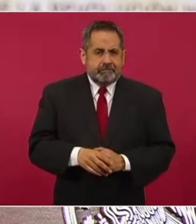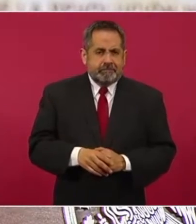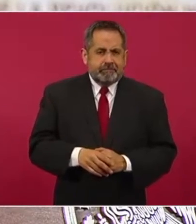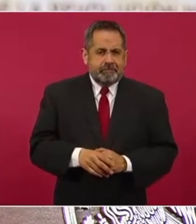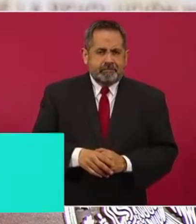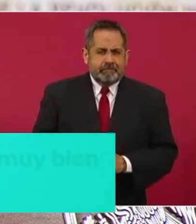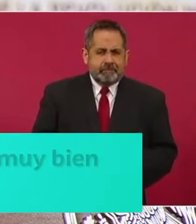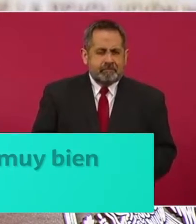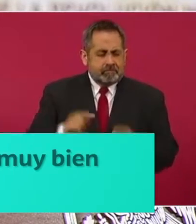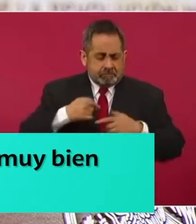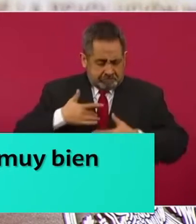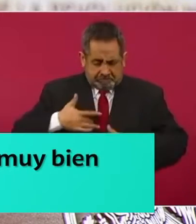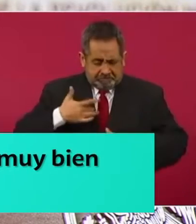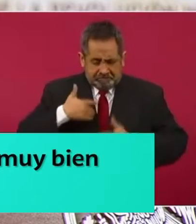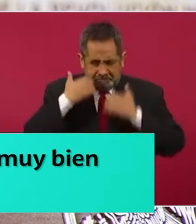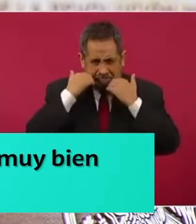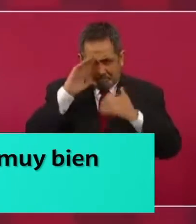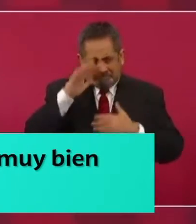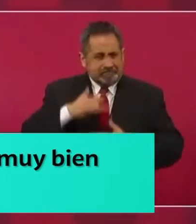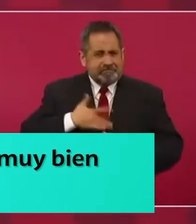No tengo yo síntomas.